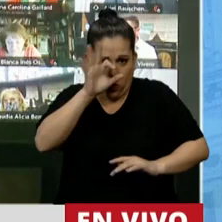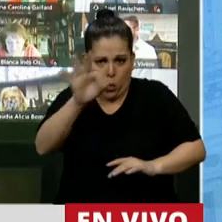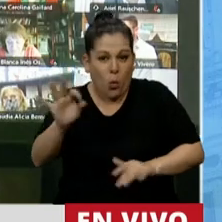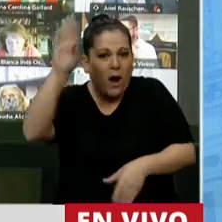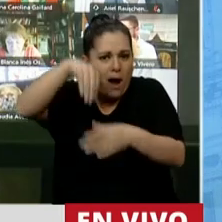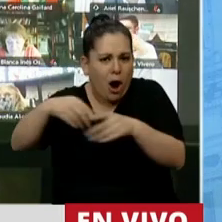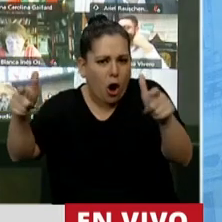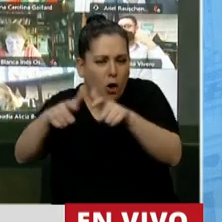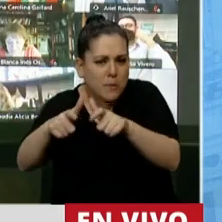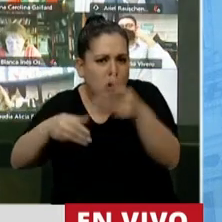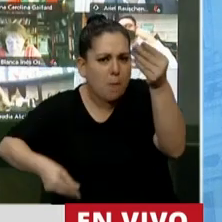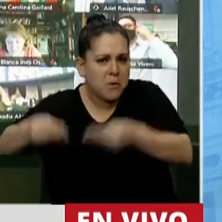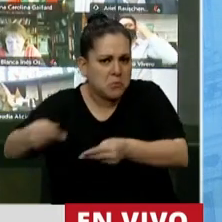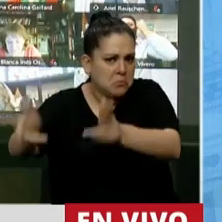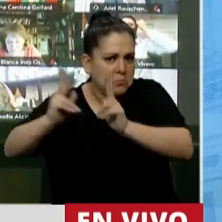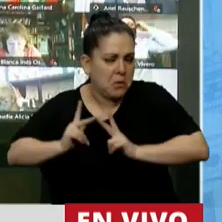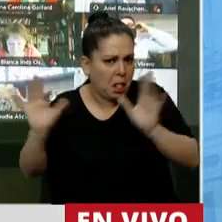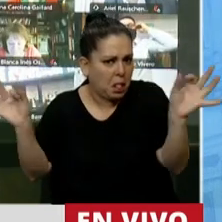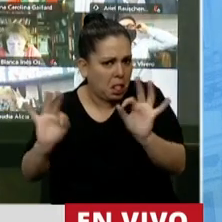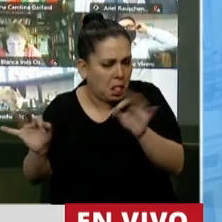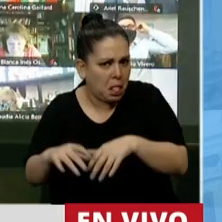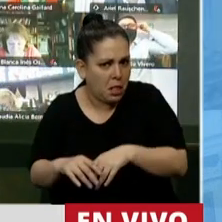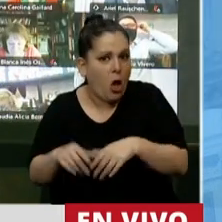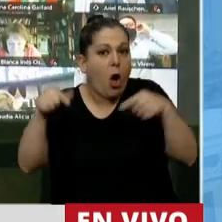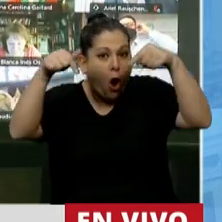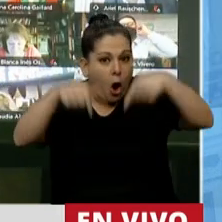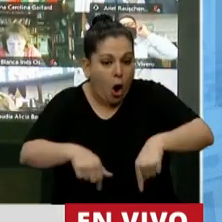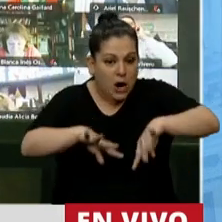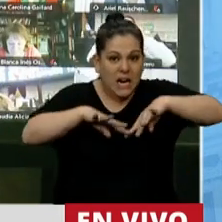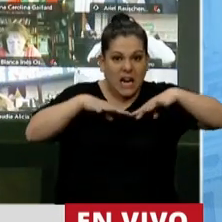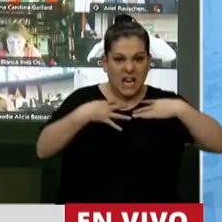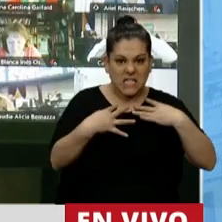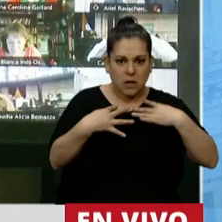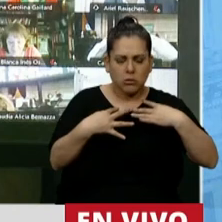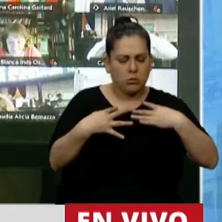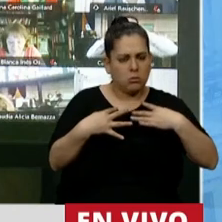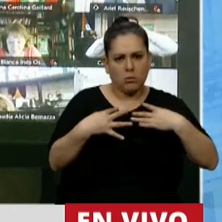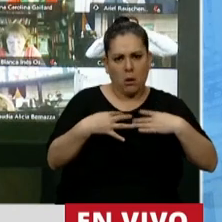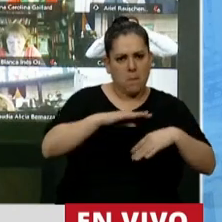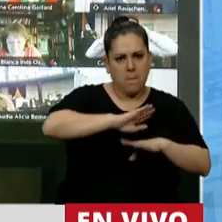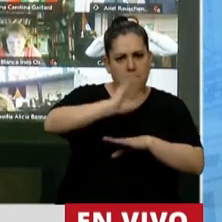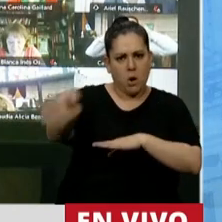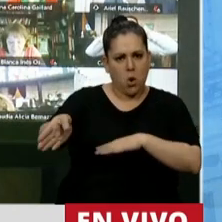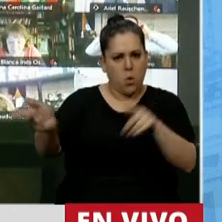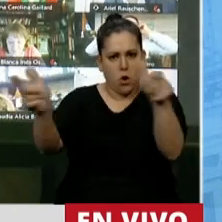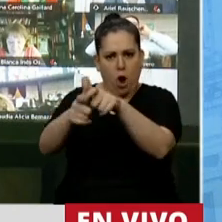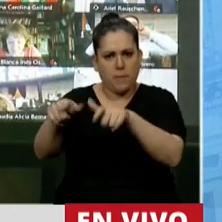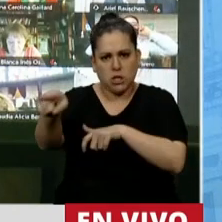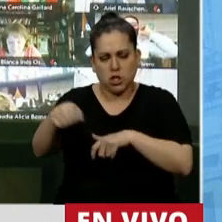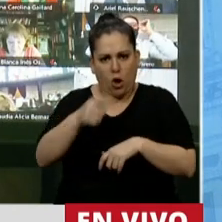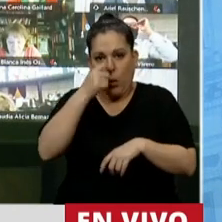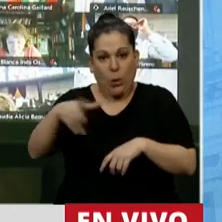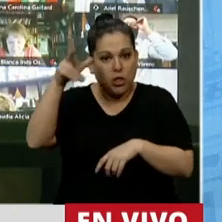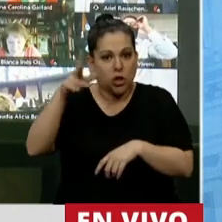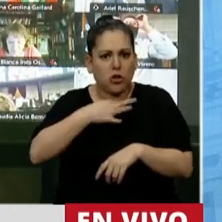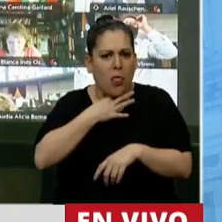y el dictamen que tenemos hoy y que traemos hoy al recinto, es efectivamente superador del proyecto presentado aquel